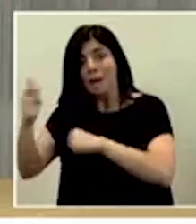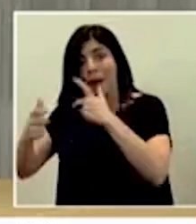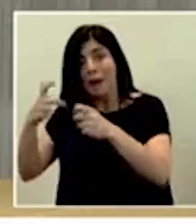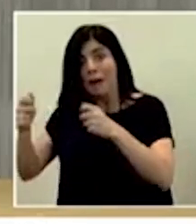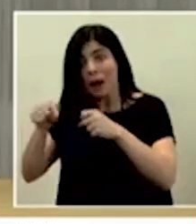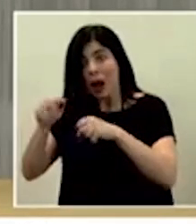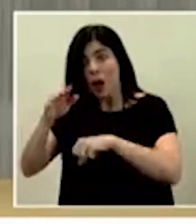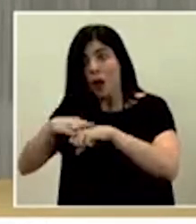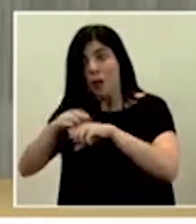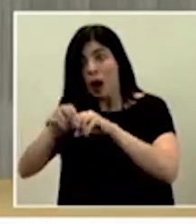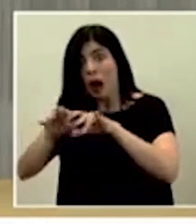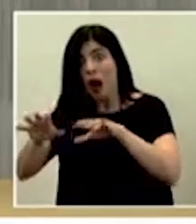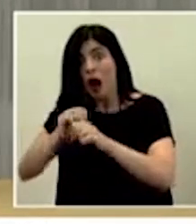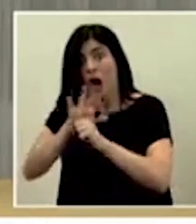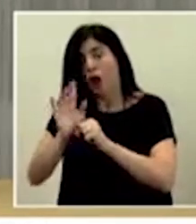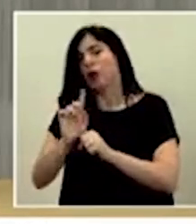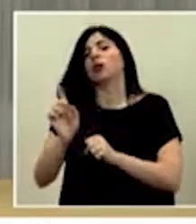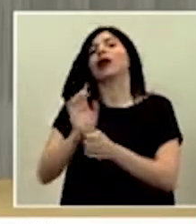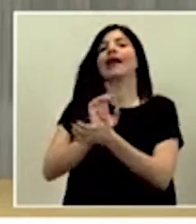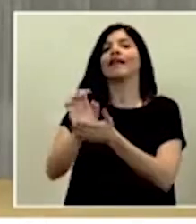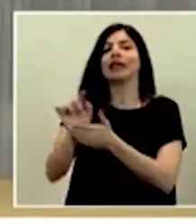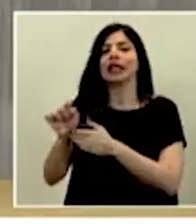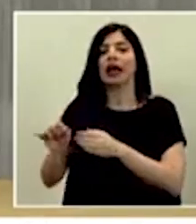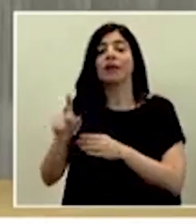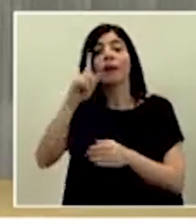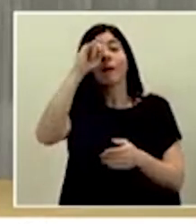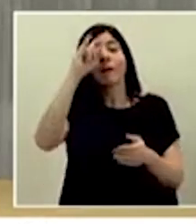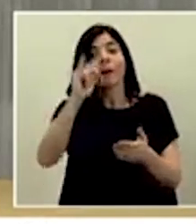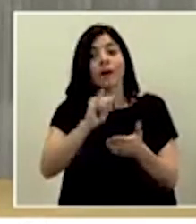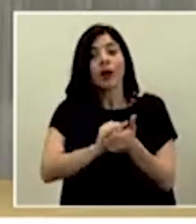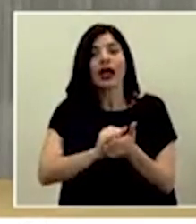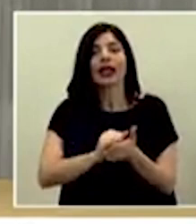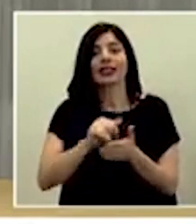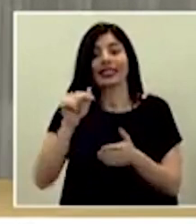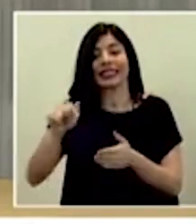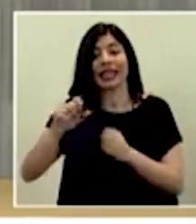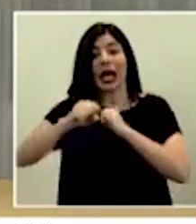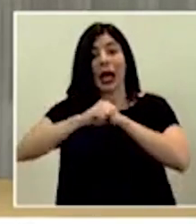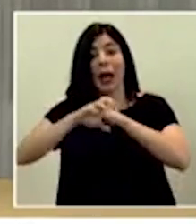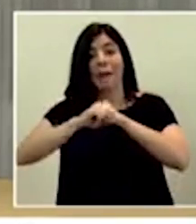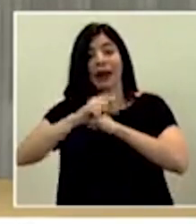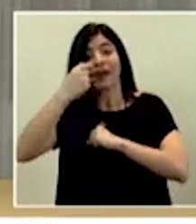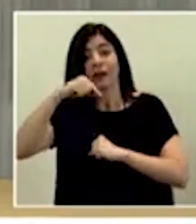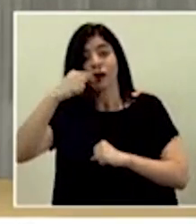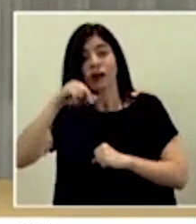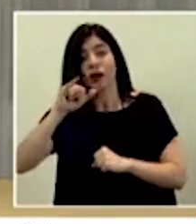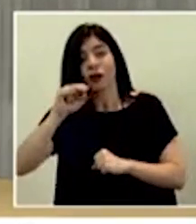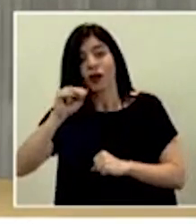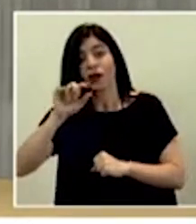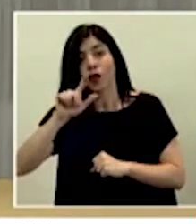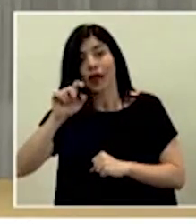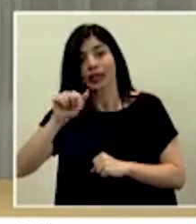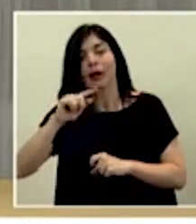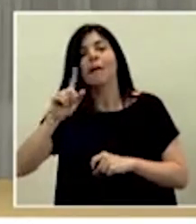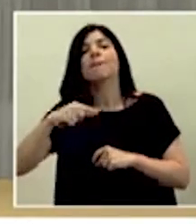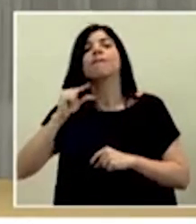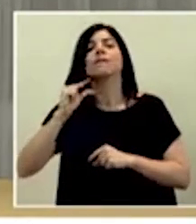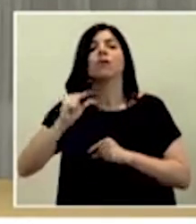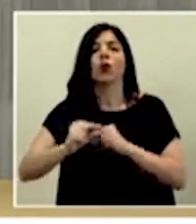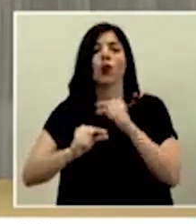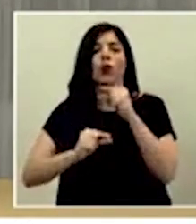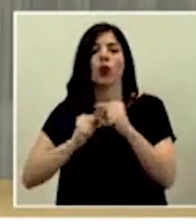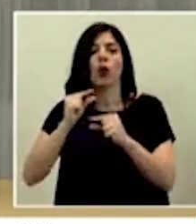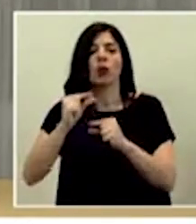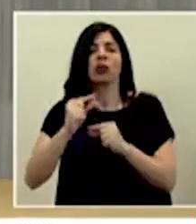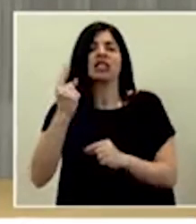vacunación contra la influenza. Y por eso es que esta campaña de influenza se va a hacer de una forma gradual. Lo que